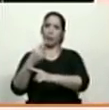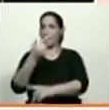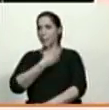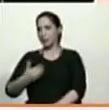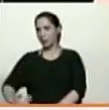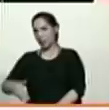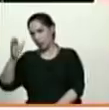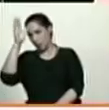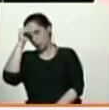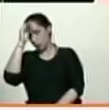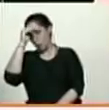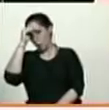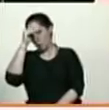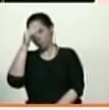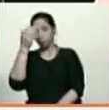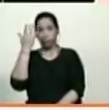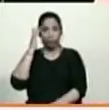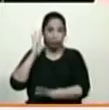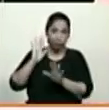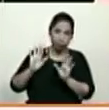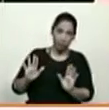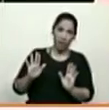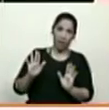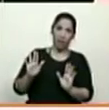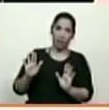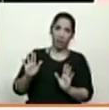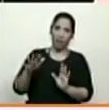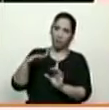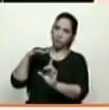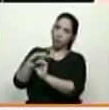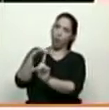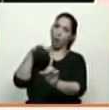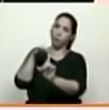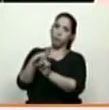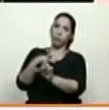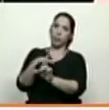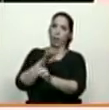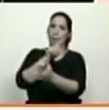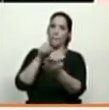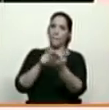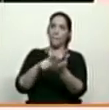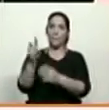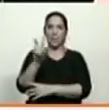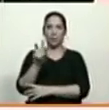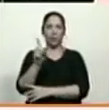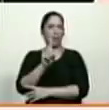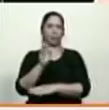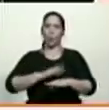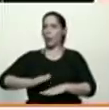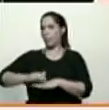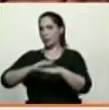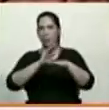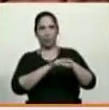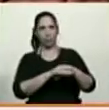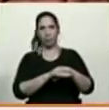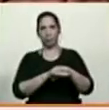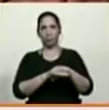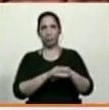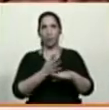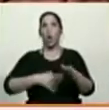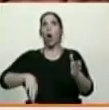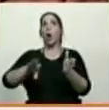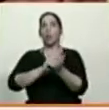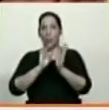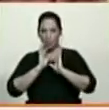Trump, bueno, pretende atentar contra la integridad de Venezuela. Eso no va a ocurrir, Liz. Nuevamente se los